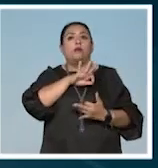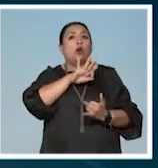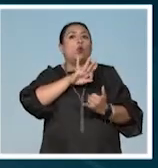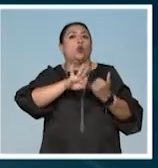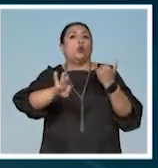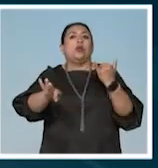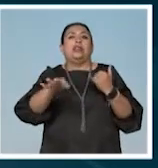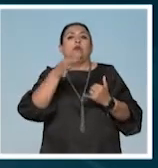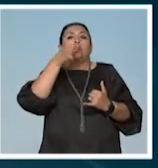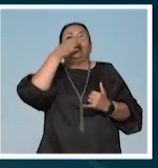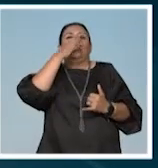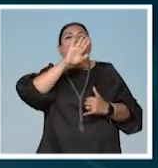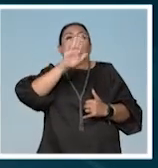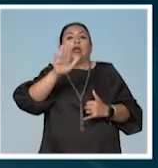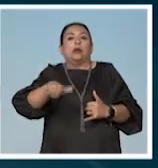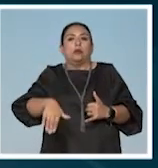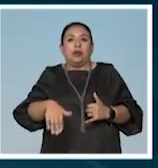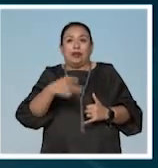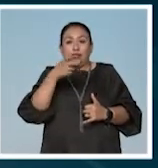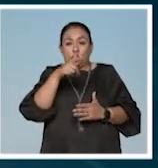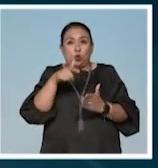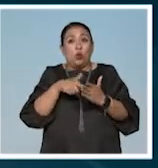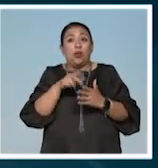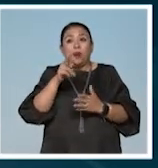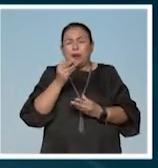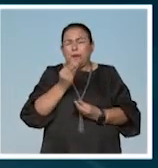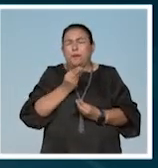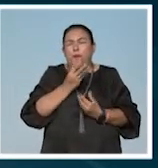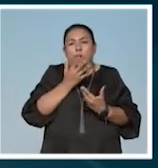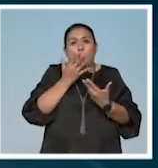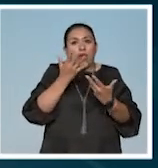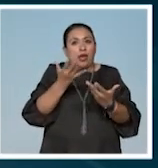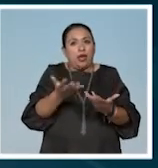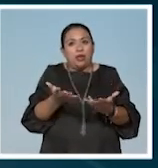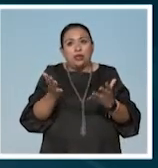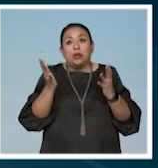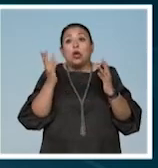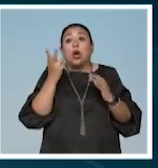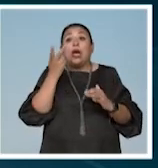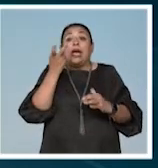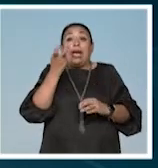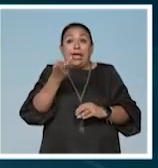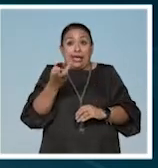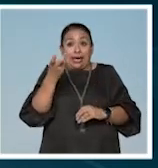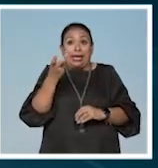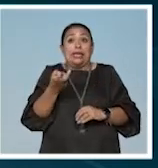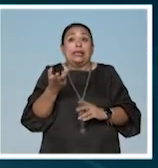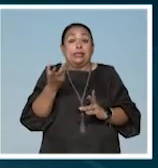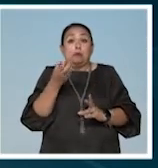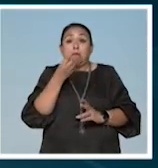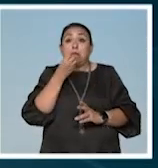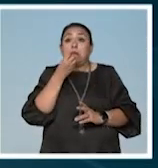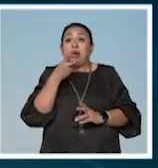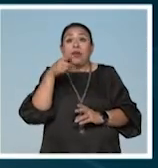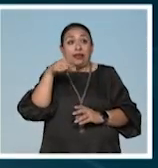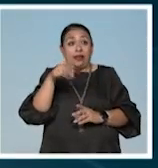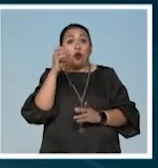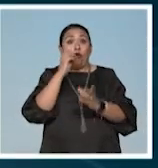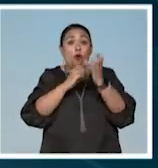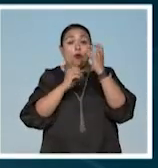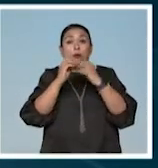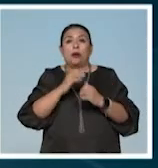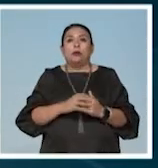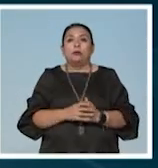momentos de su vida? todo esto es de un lugar súper poético que es una de las grandes cosas que tiene esta obra